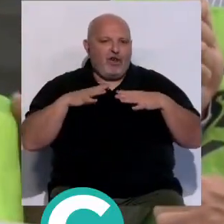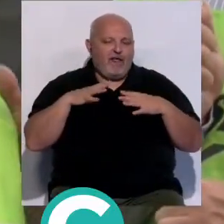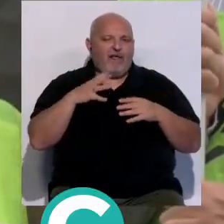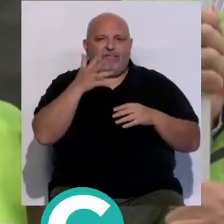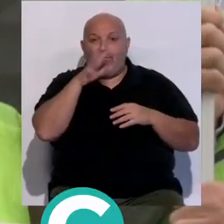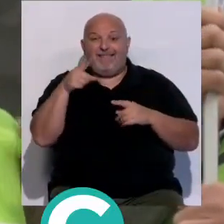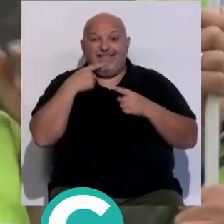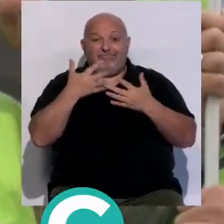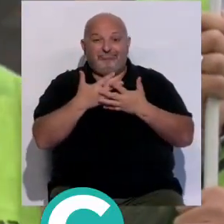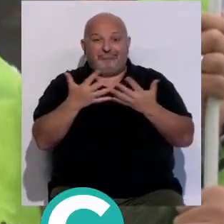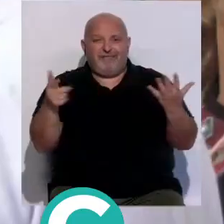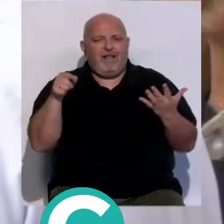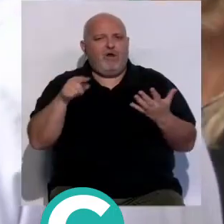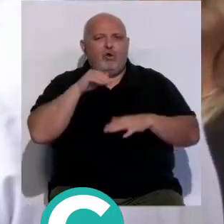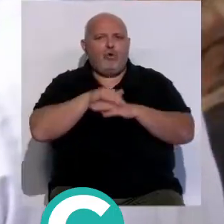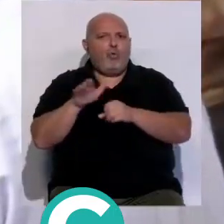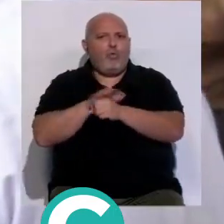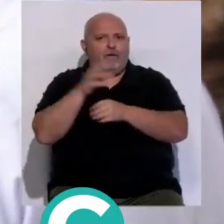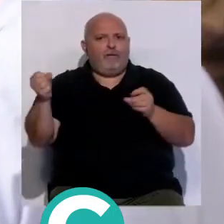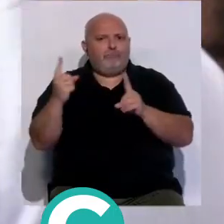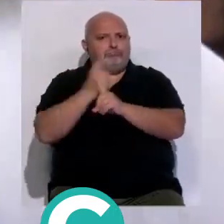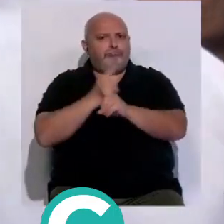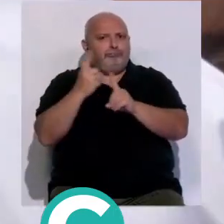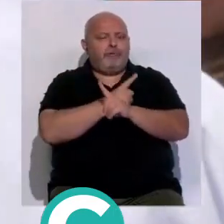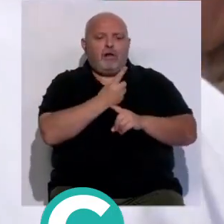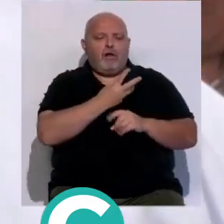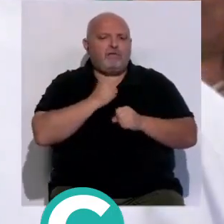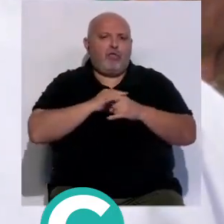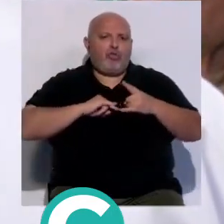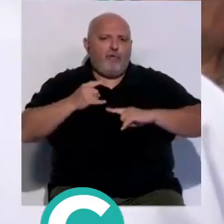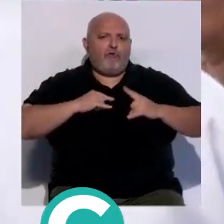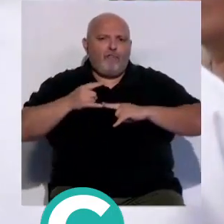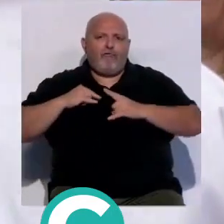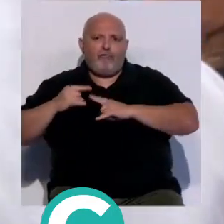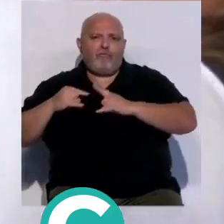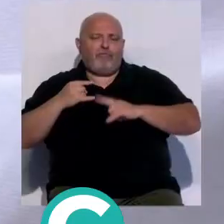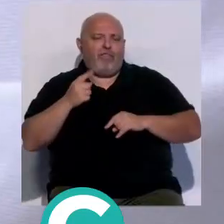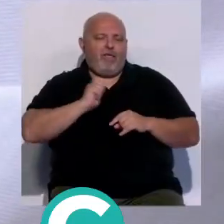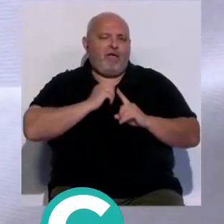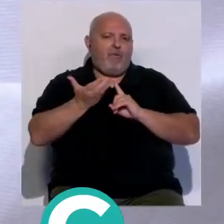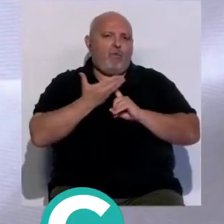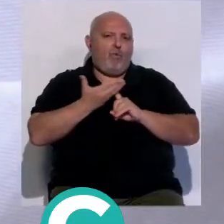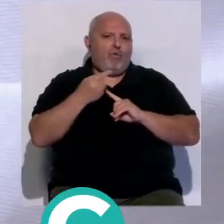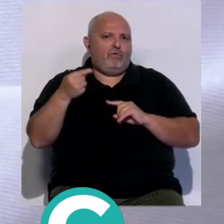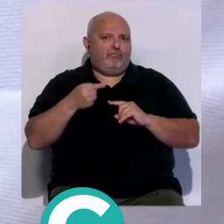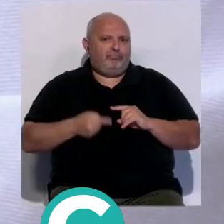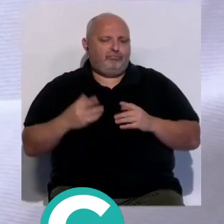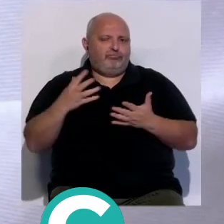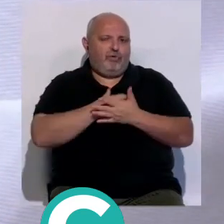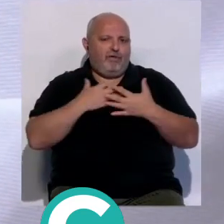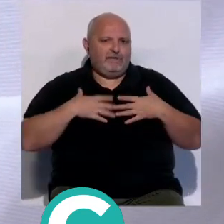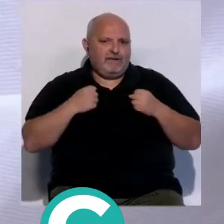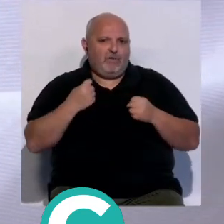denuncian desde CESIV que no se cubren teniendo lo que asumir la plantilla existente lo que repercute negativamente en la salud de estos